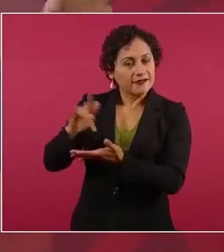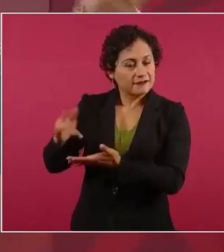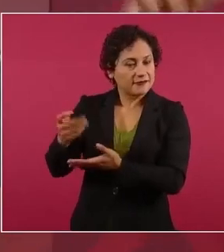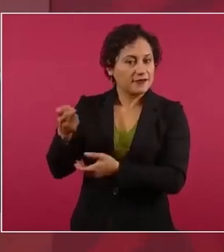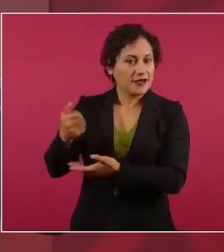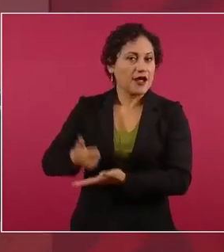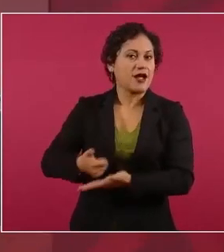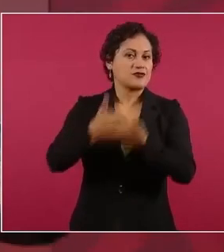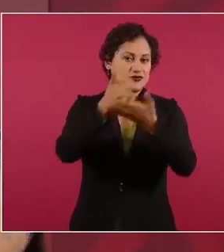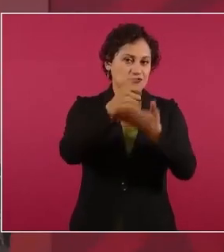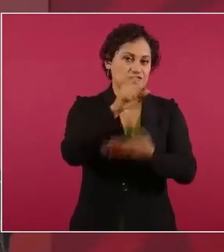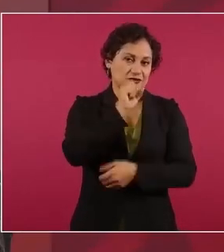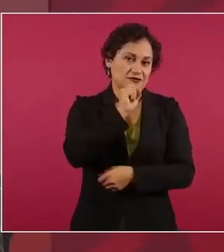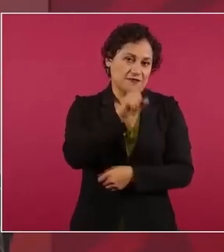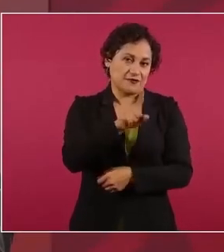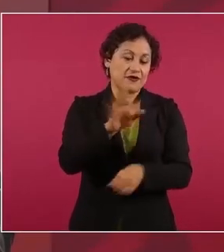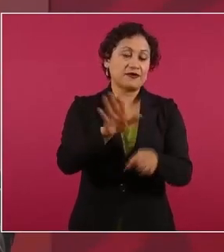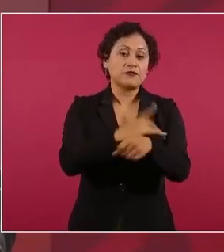bandas